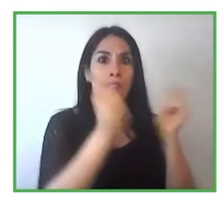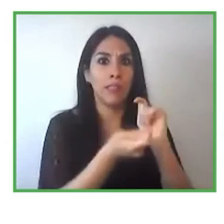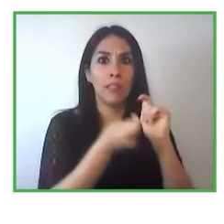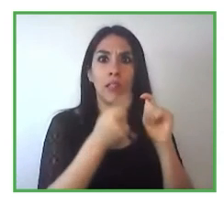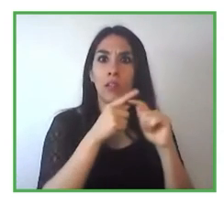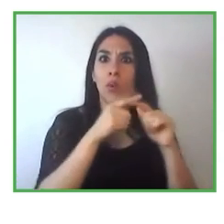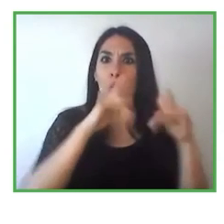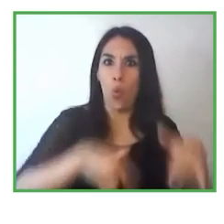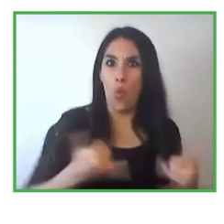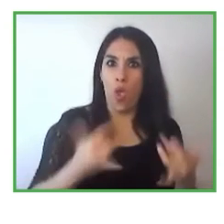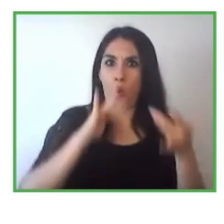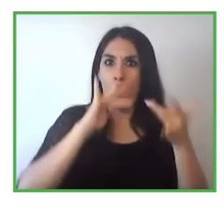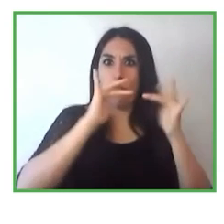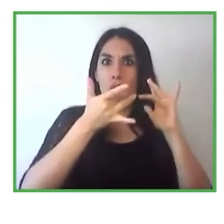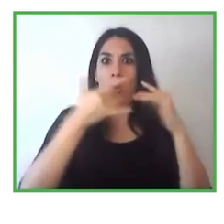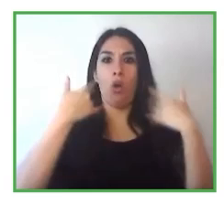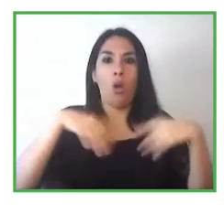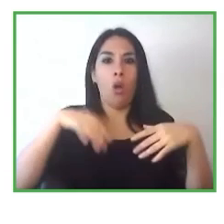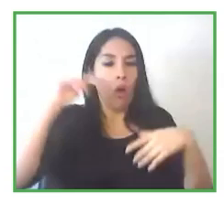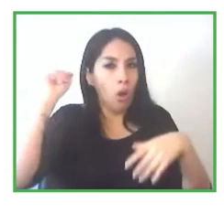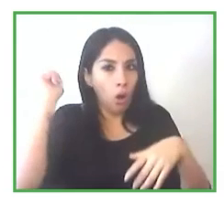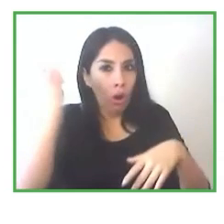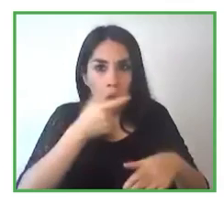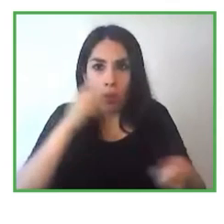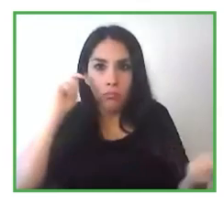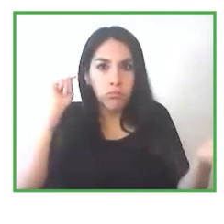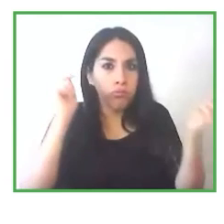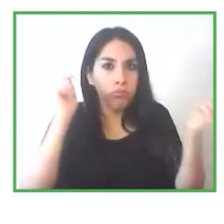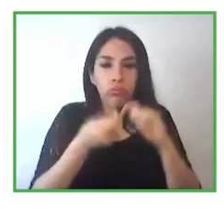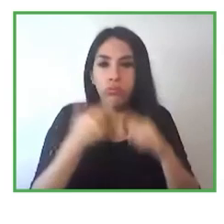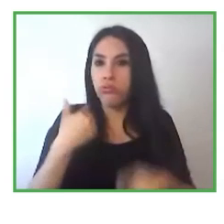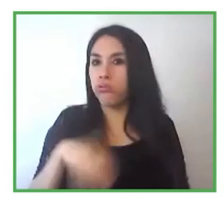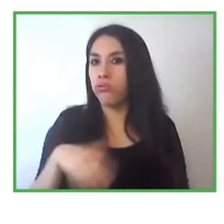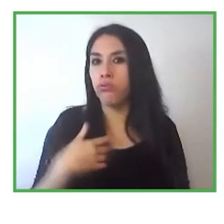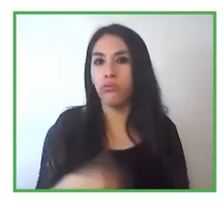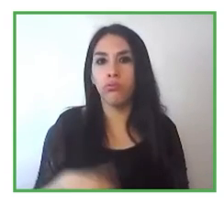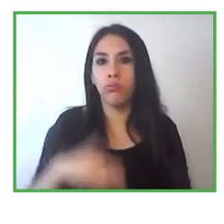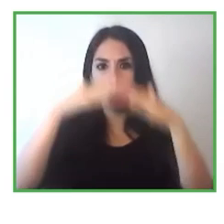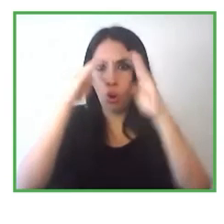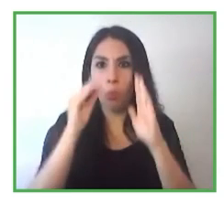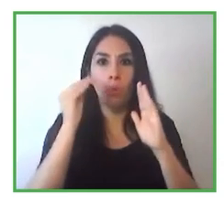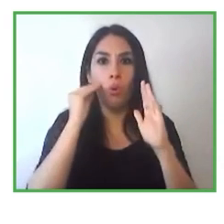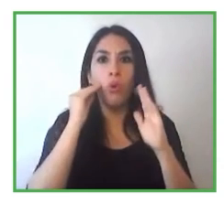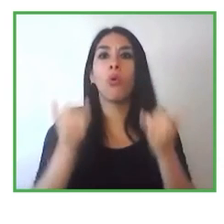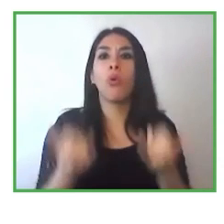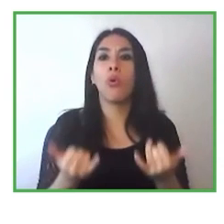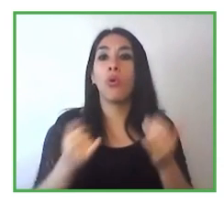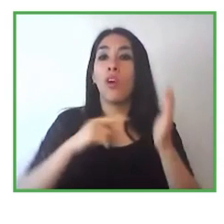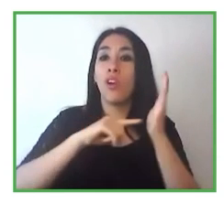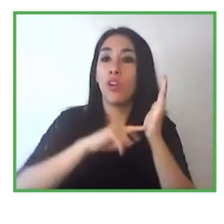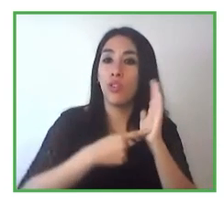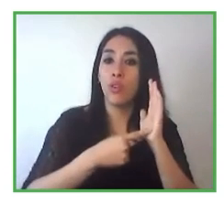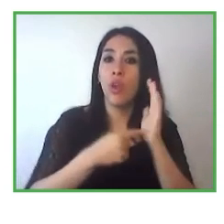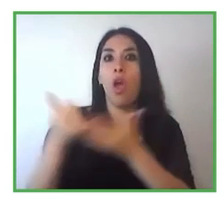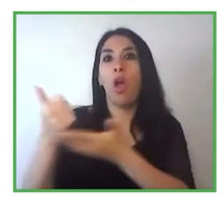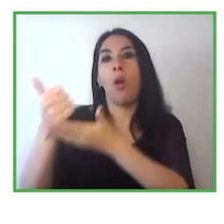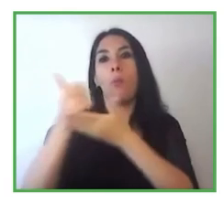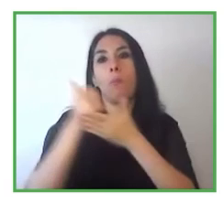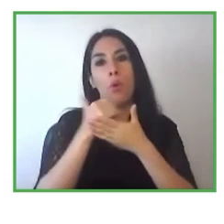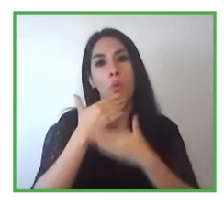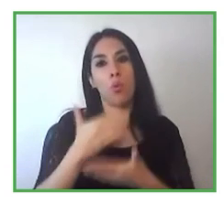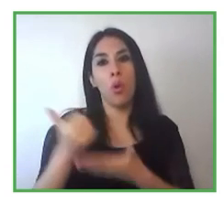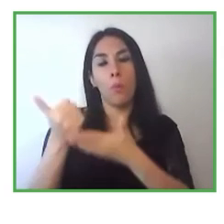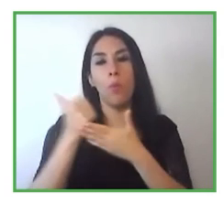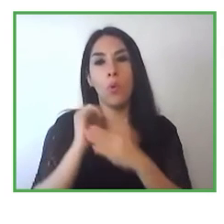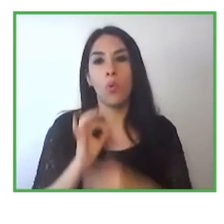poder hacer uso de la tecnología de la información y la comunicación de todos los temas relacionados con